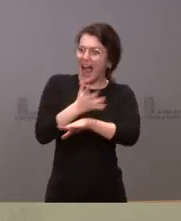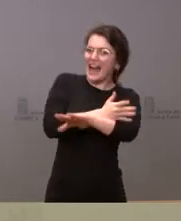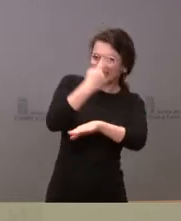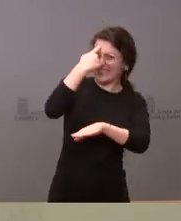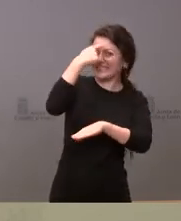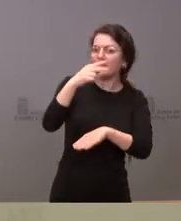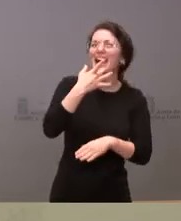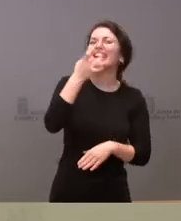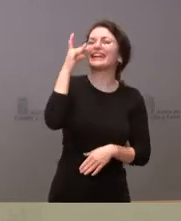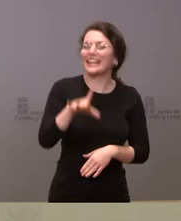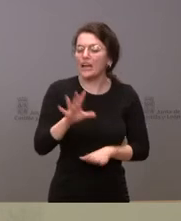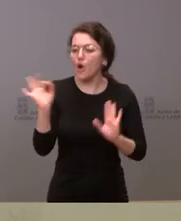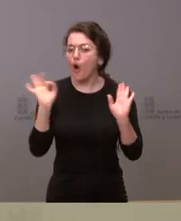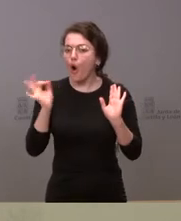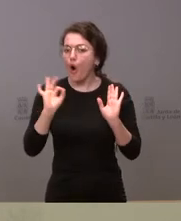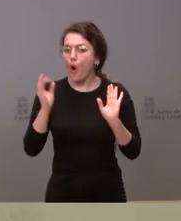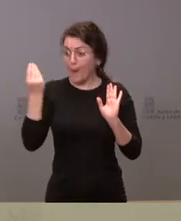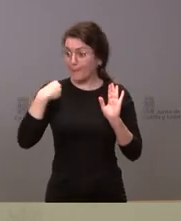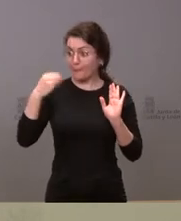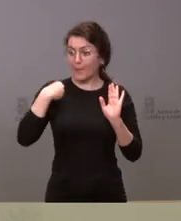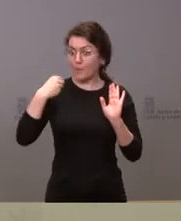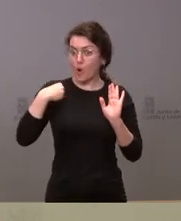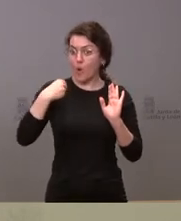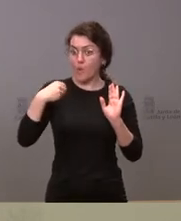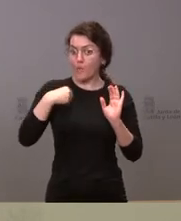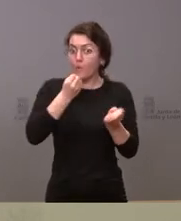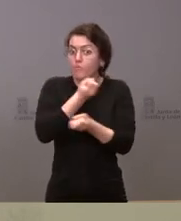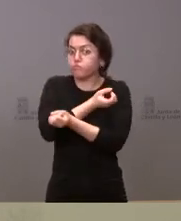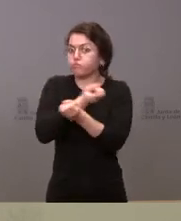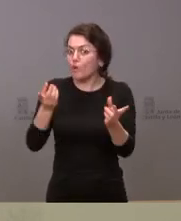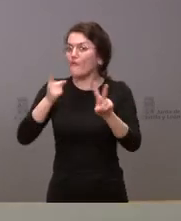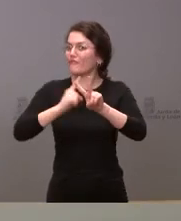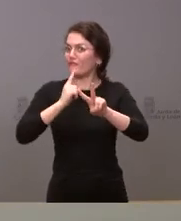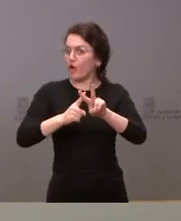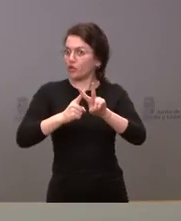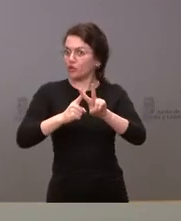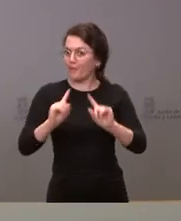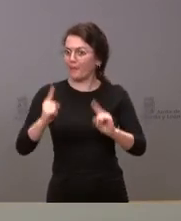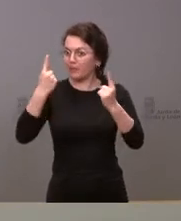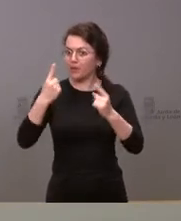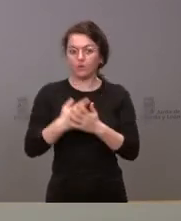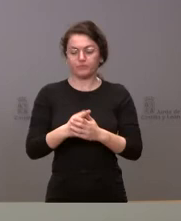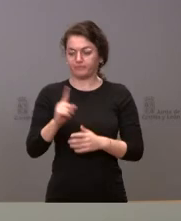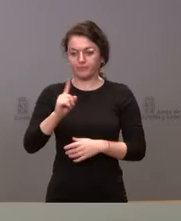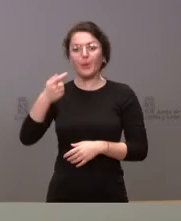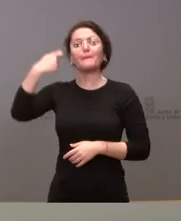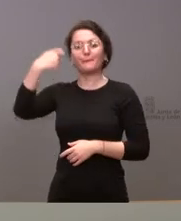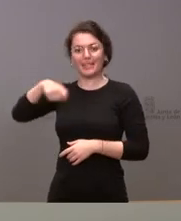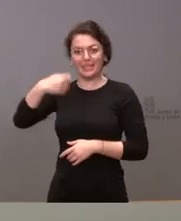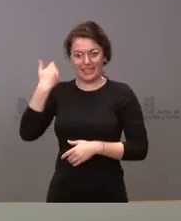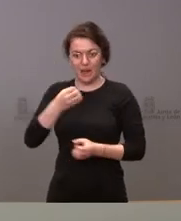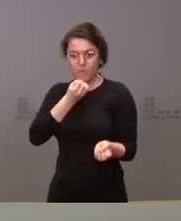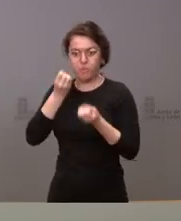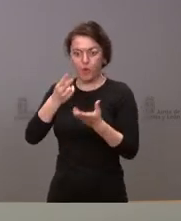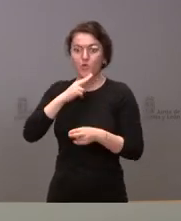enteraron a través del comunicado que difundieron Vox. El presidente fue informado de los nombres y, de hecho, yo creo que el propio